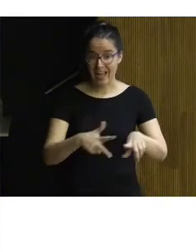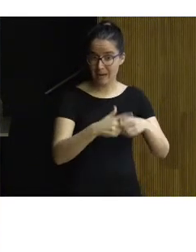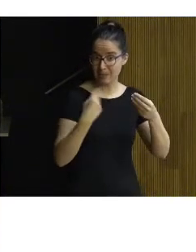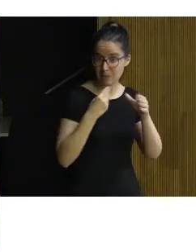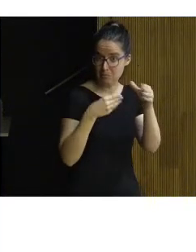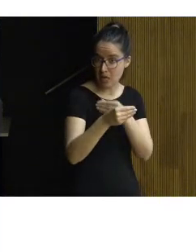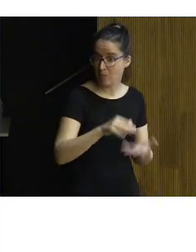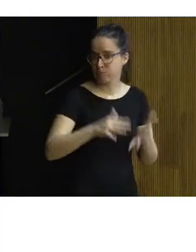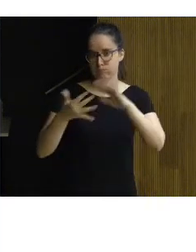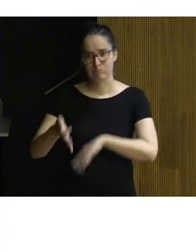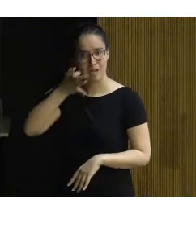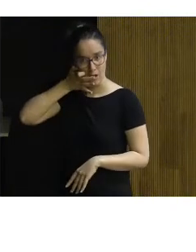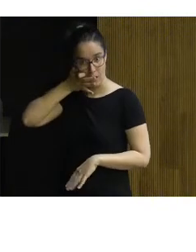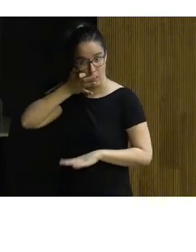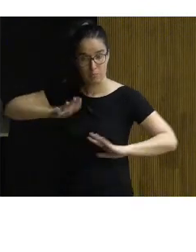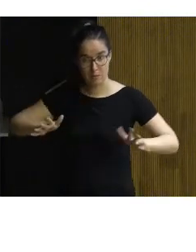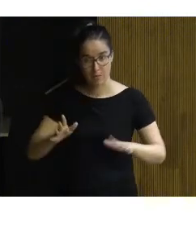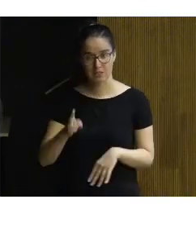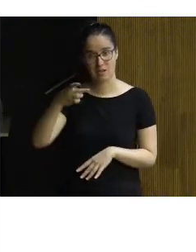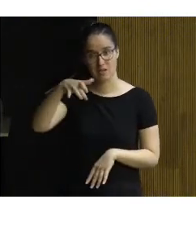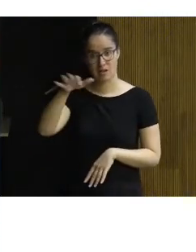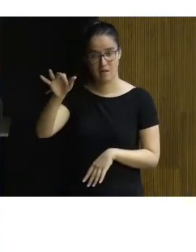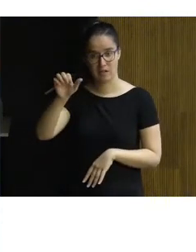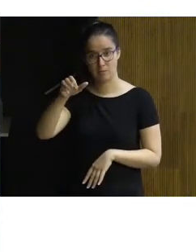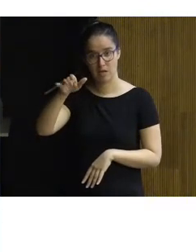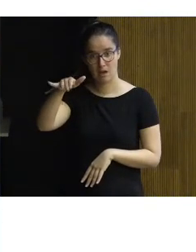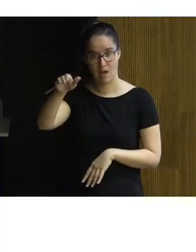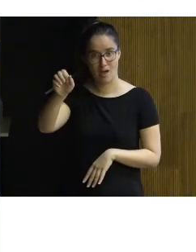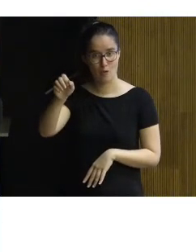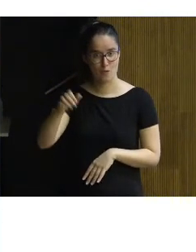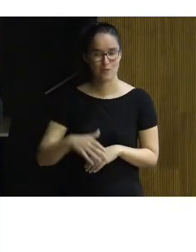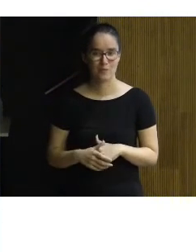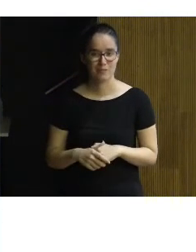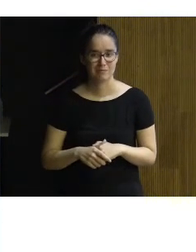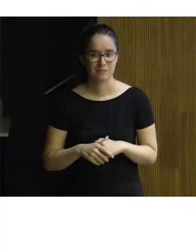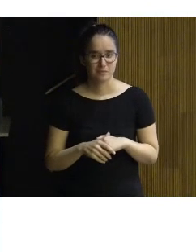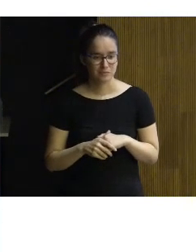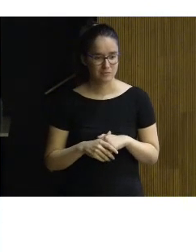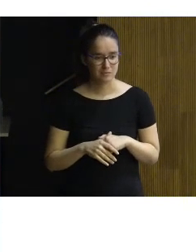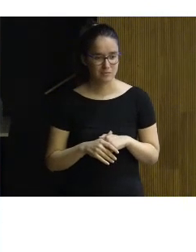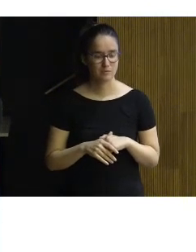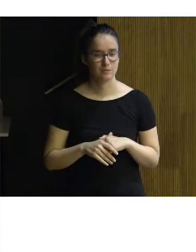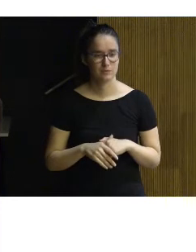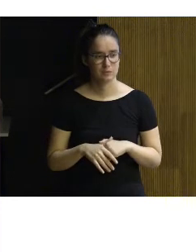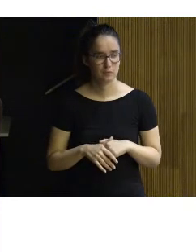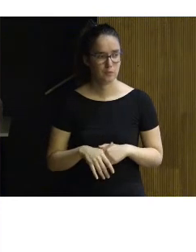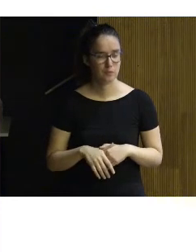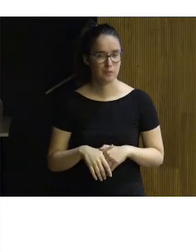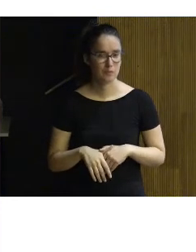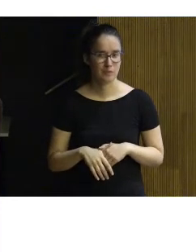implementación. Y sin más, daría la palabra a Nieves Peinado. ¿No? Bueno, si os cambios, me voy botando la...